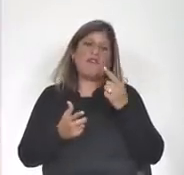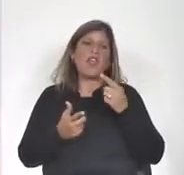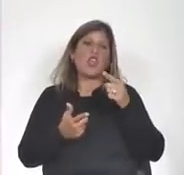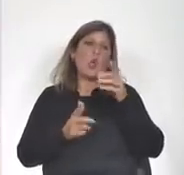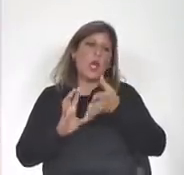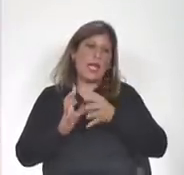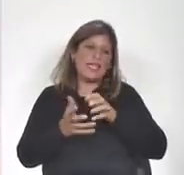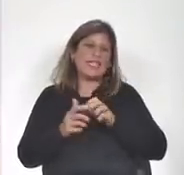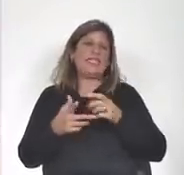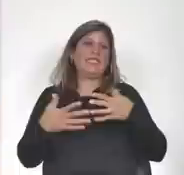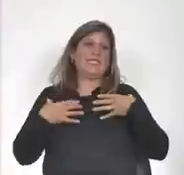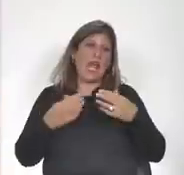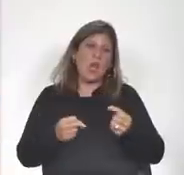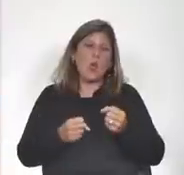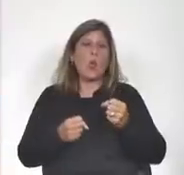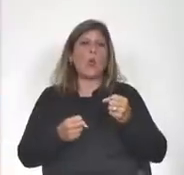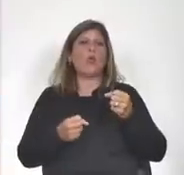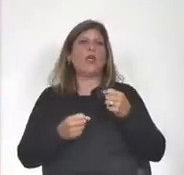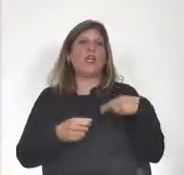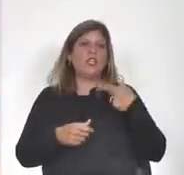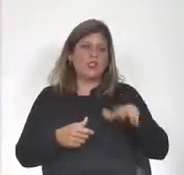económica de gravedad.